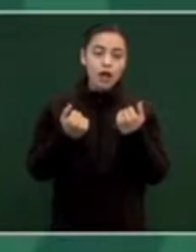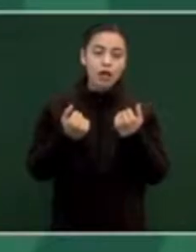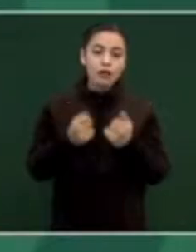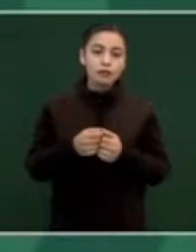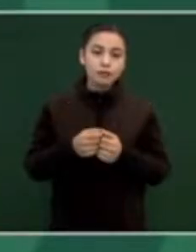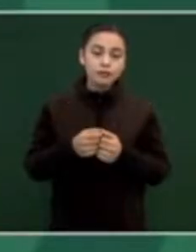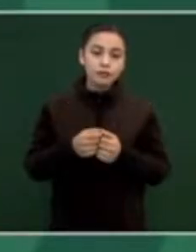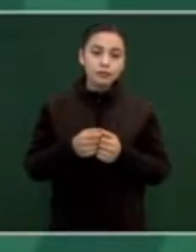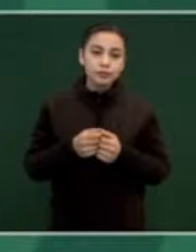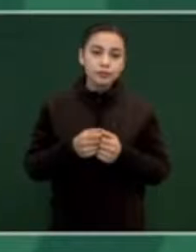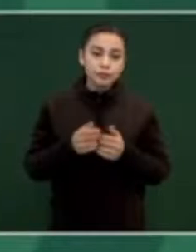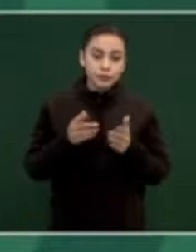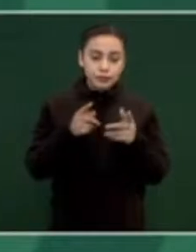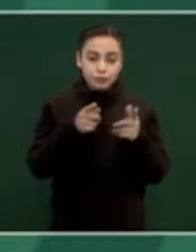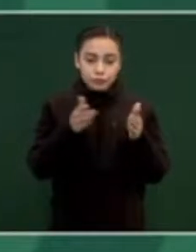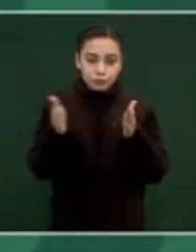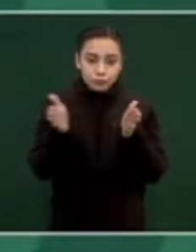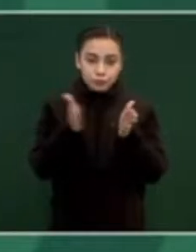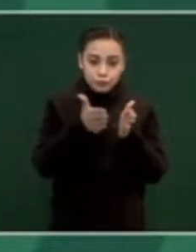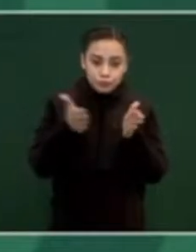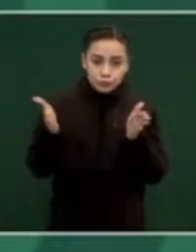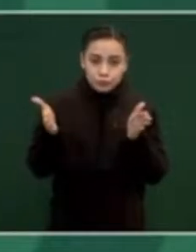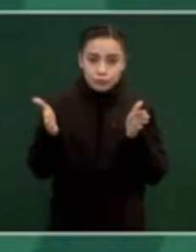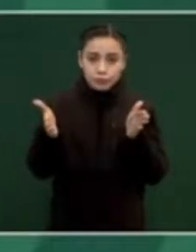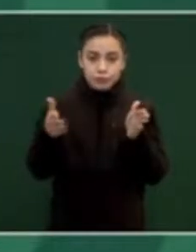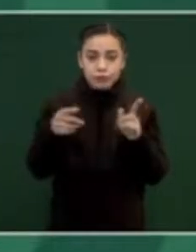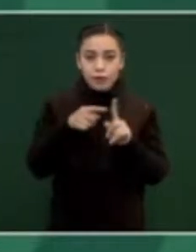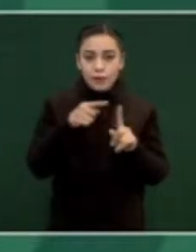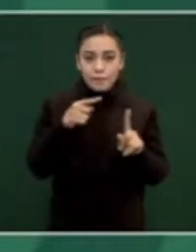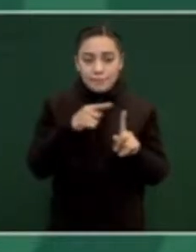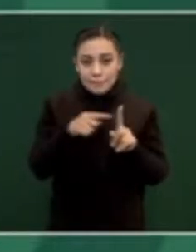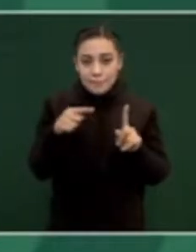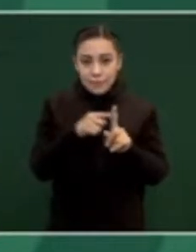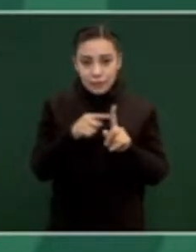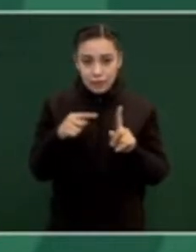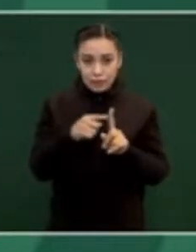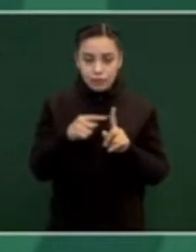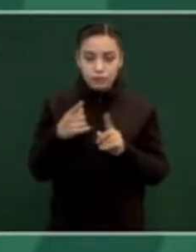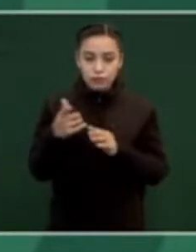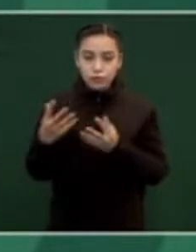con el pueblo.